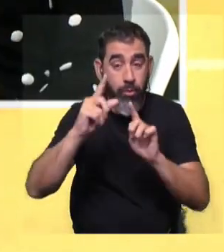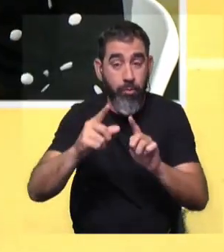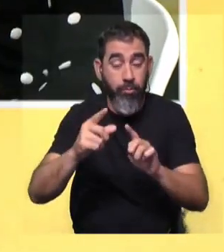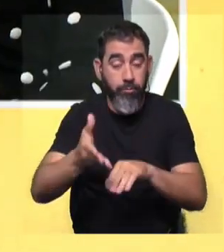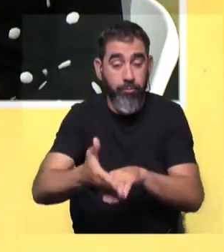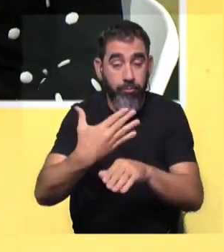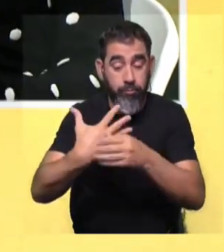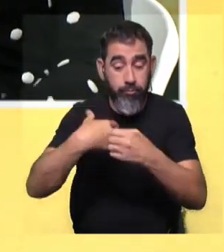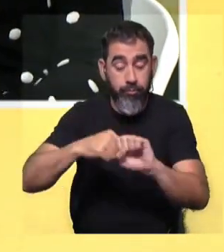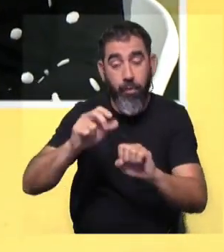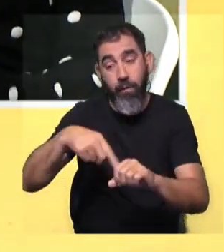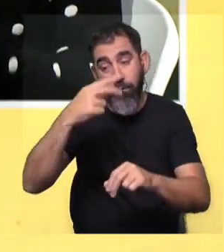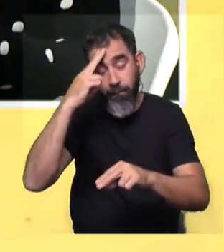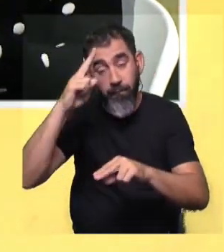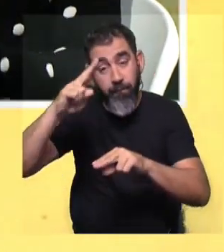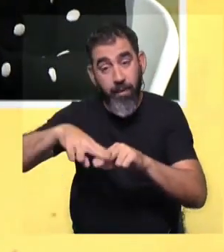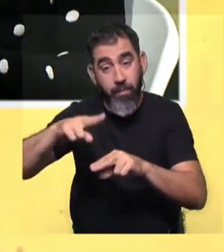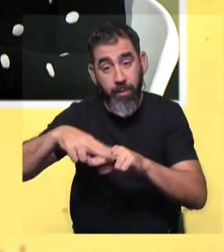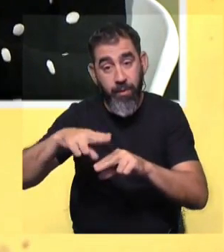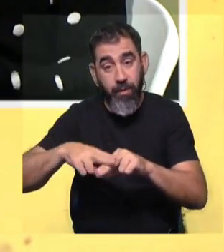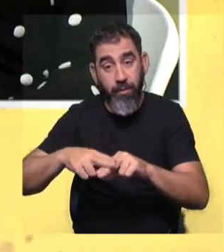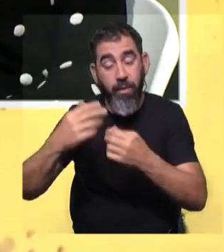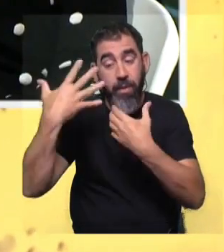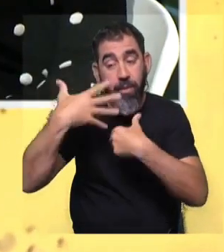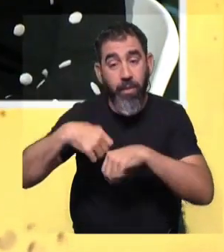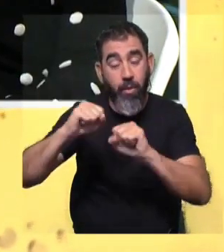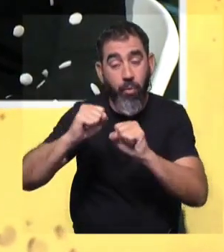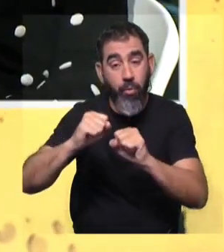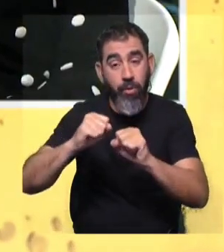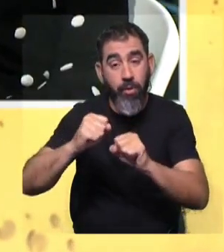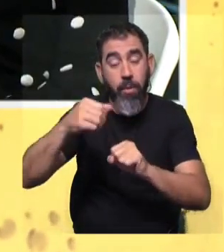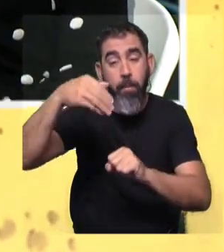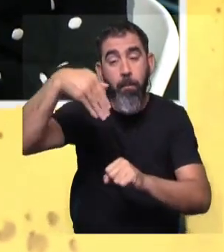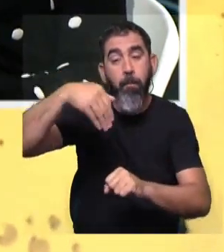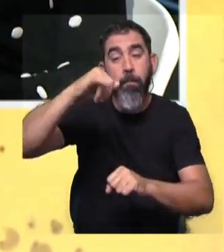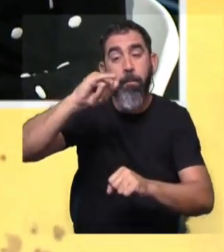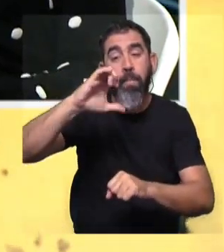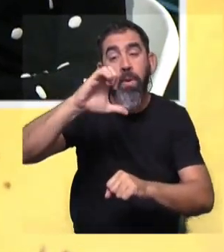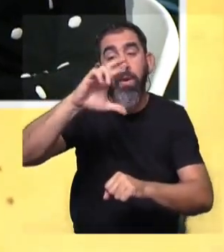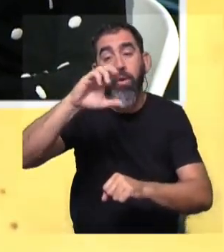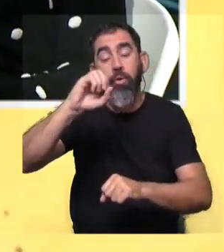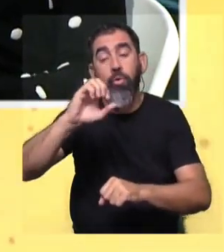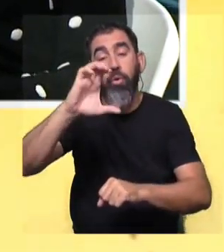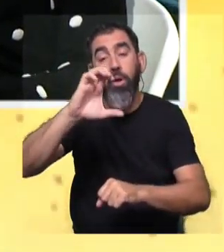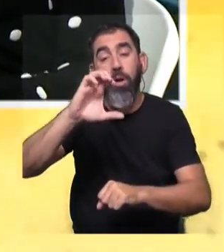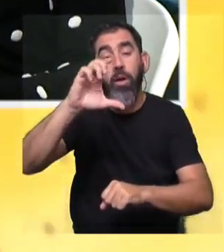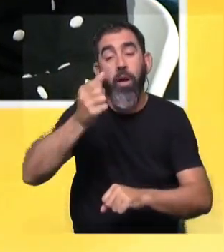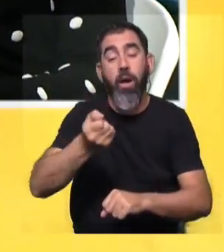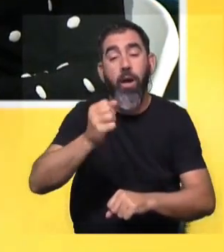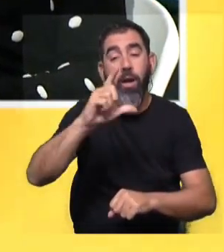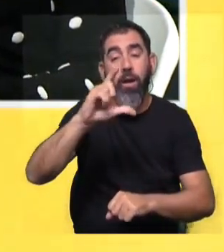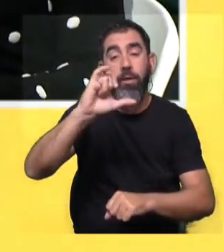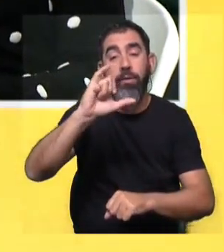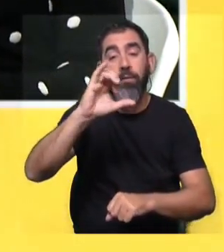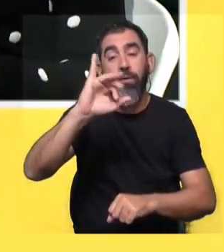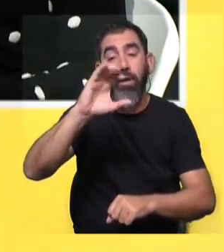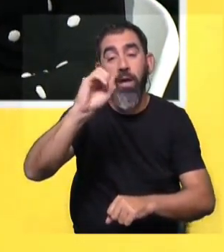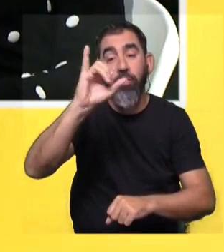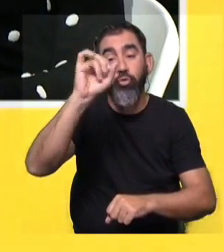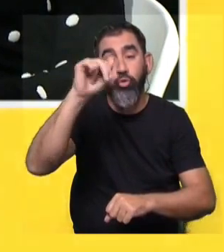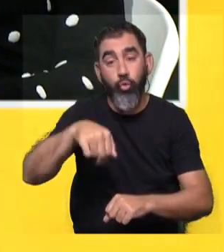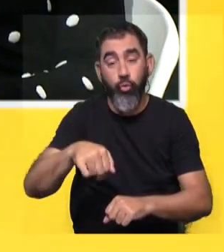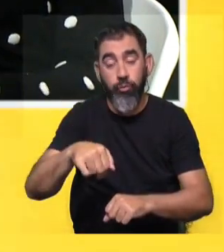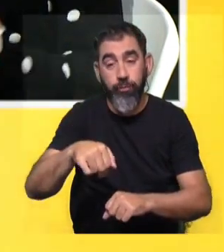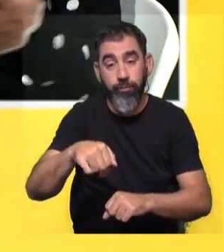diagnósticos de otras patologías y encontraron la presencia de microcalcificaciones justamente en esos estudios, en esas imágenes